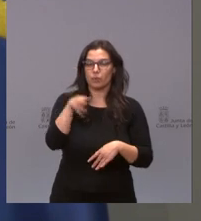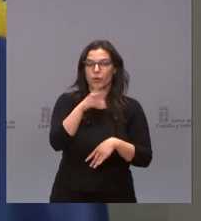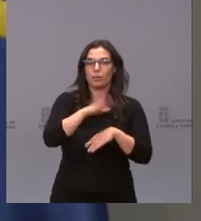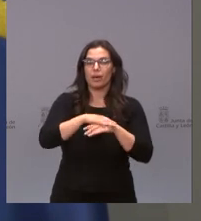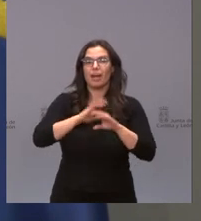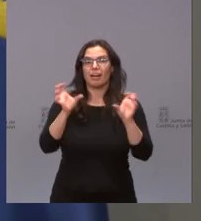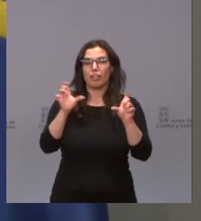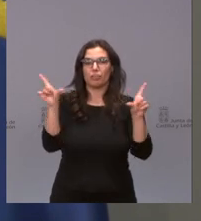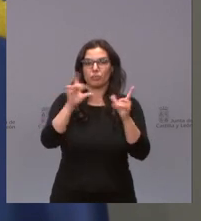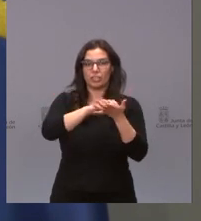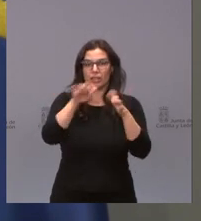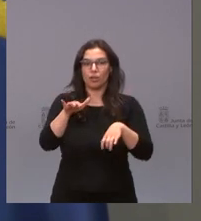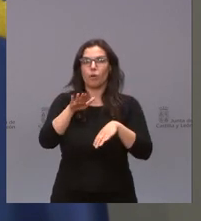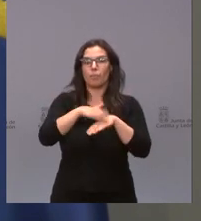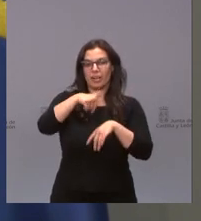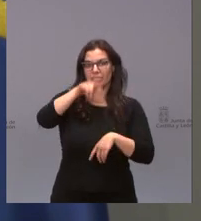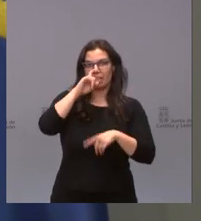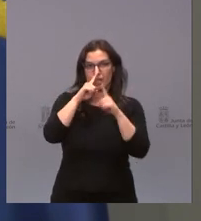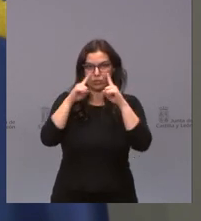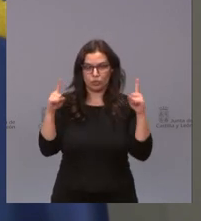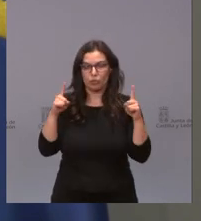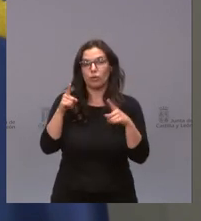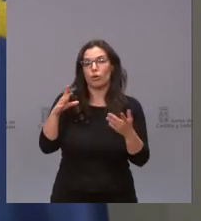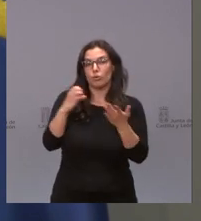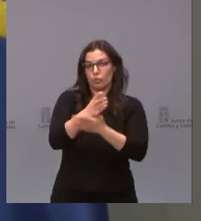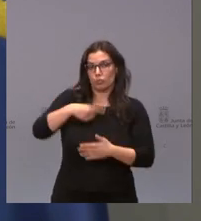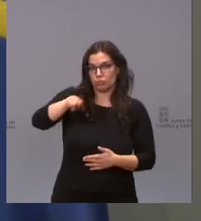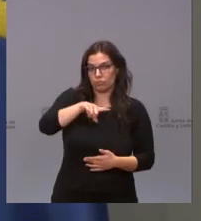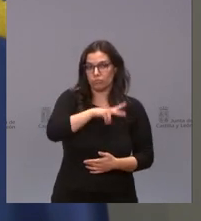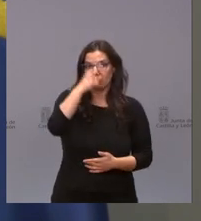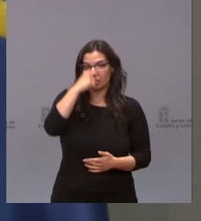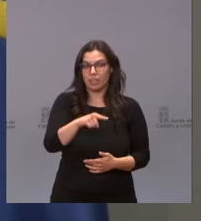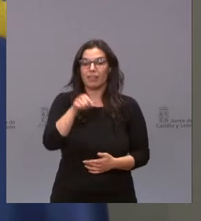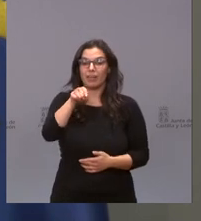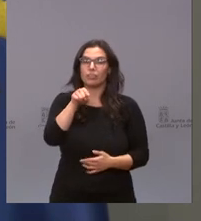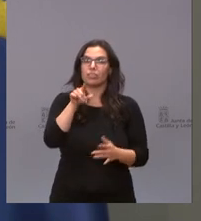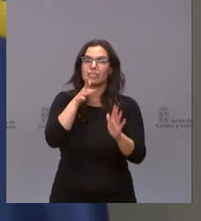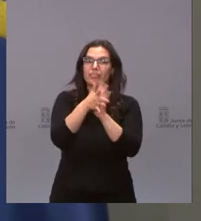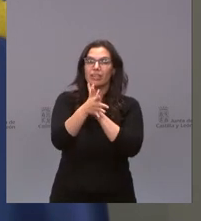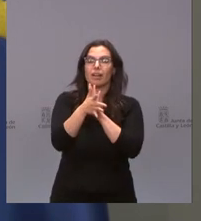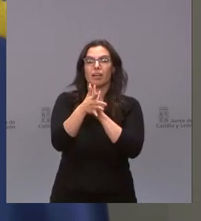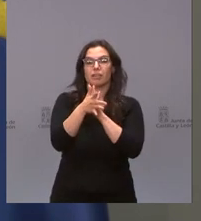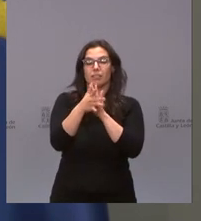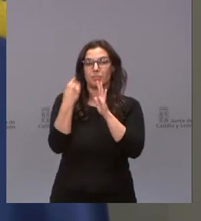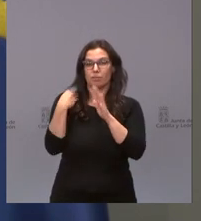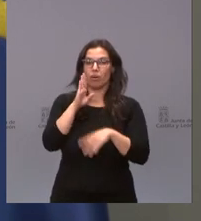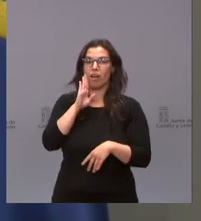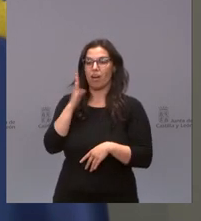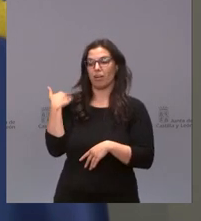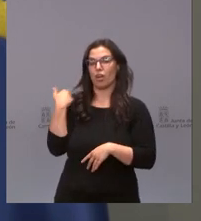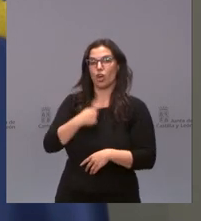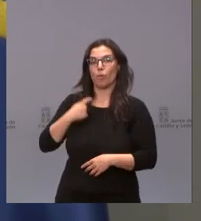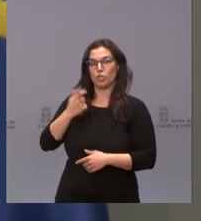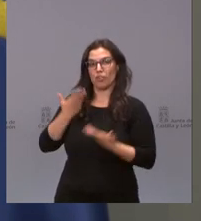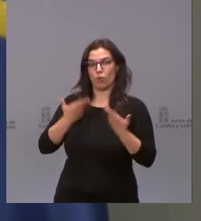Castilla y León para el ejercicio 2021. Saben todos ustedes que esto trae cuenta del acuerdo de la Comisión de Evaluación y